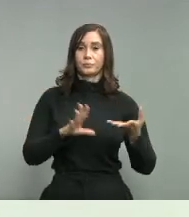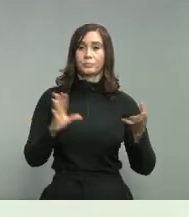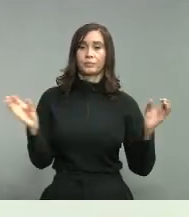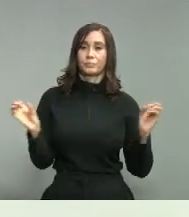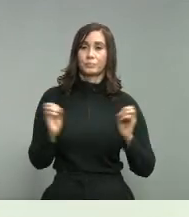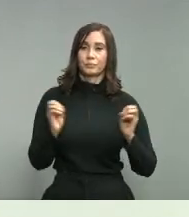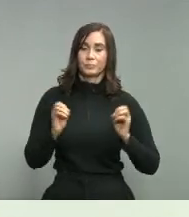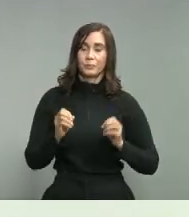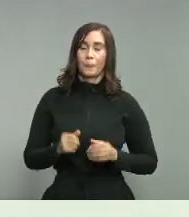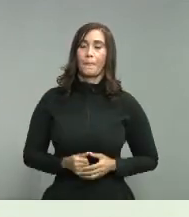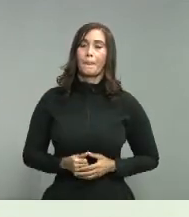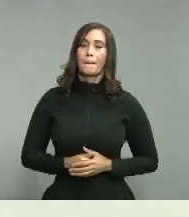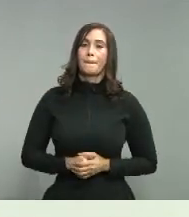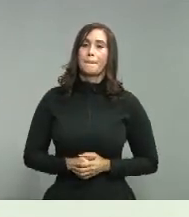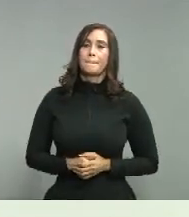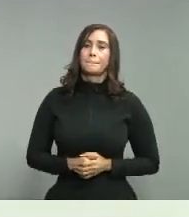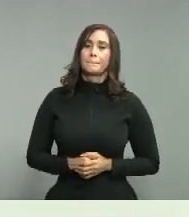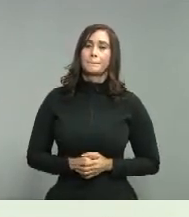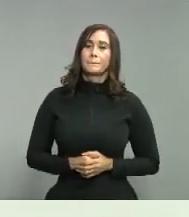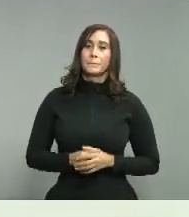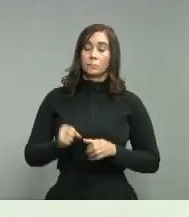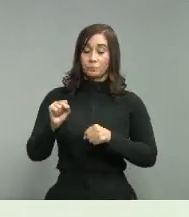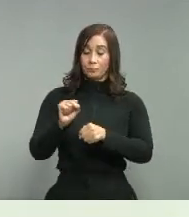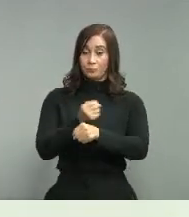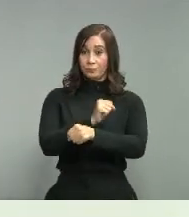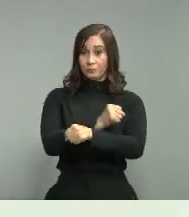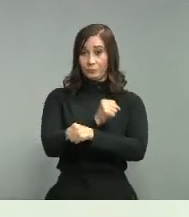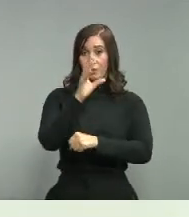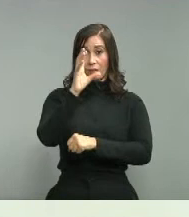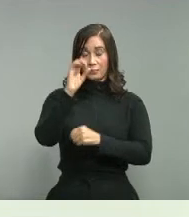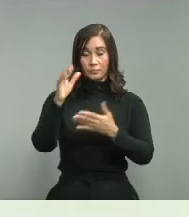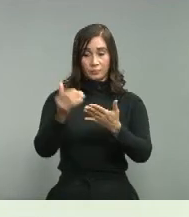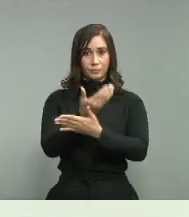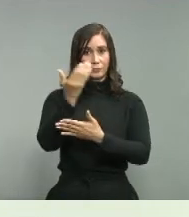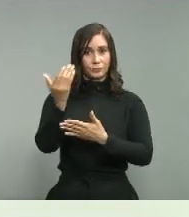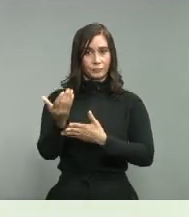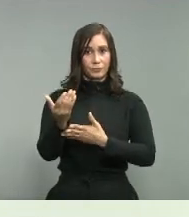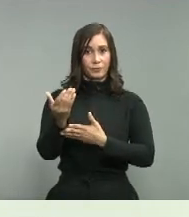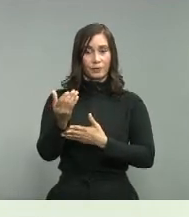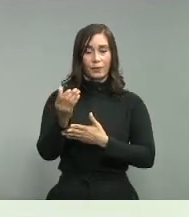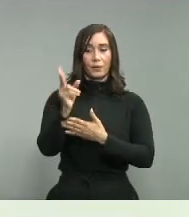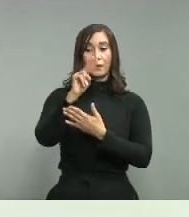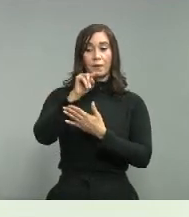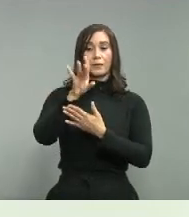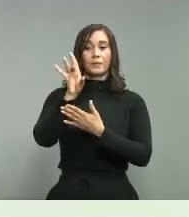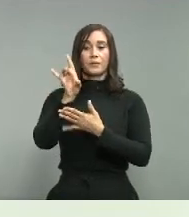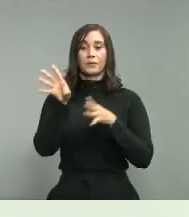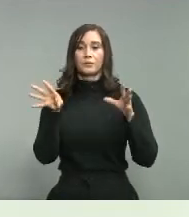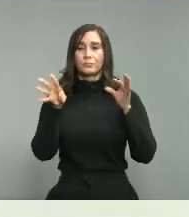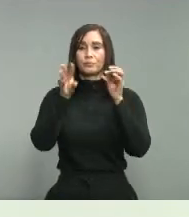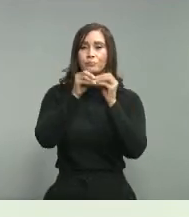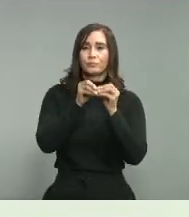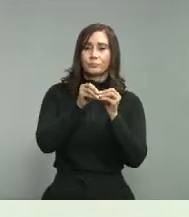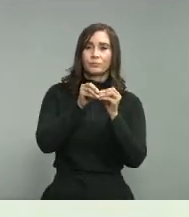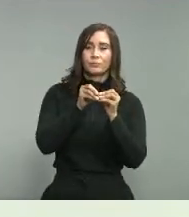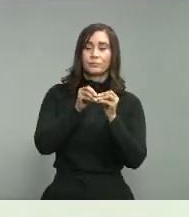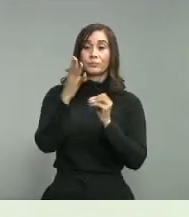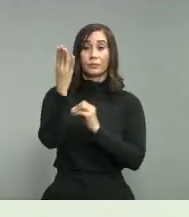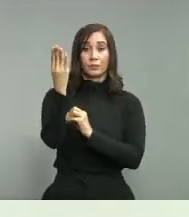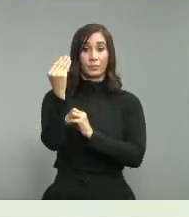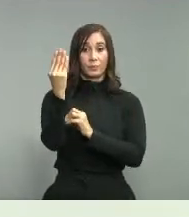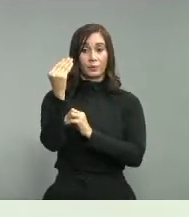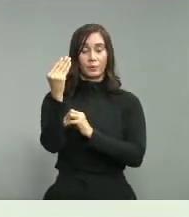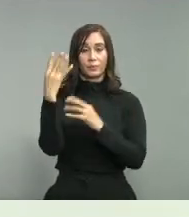fallecimiento samaná 0 casos nuevos 28 acumulados 14